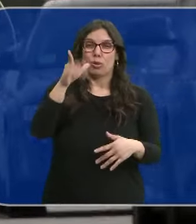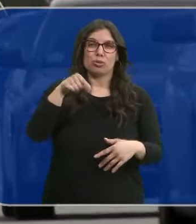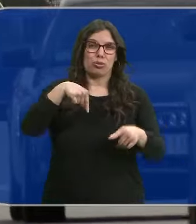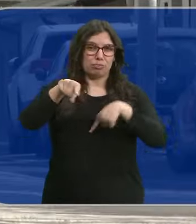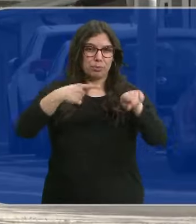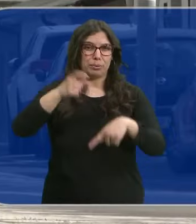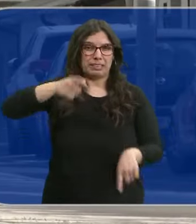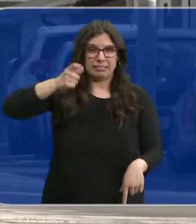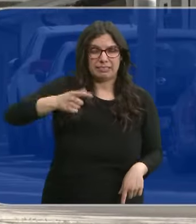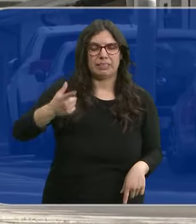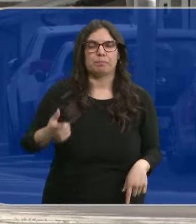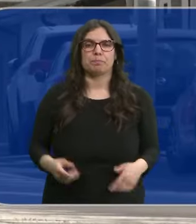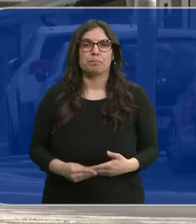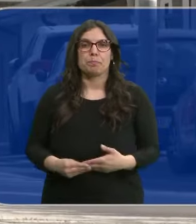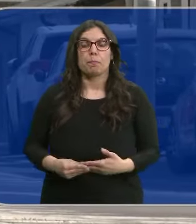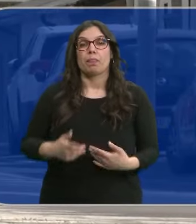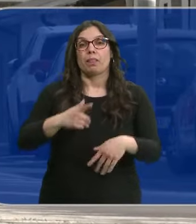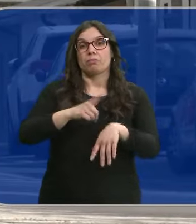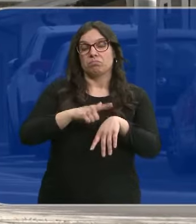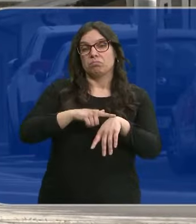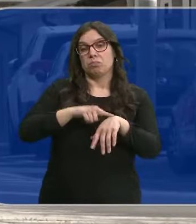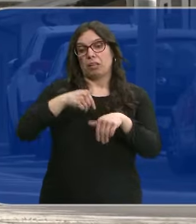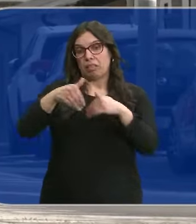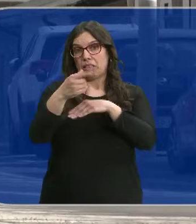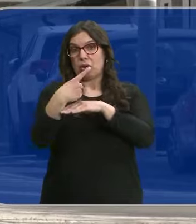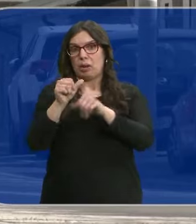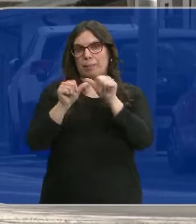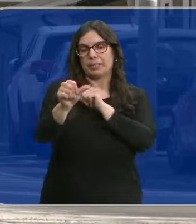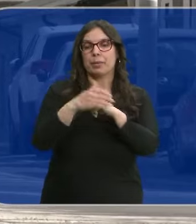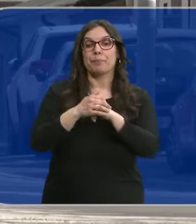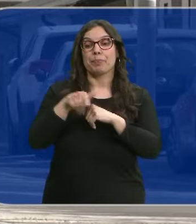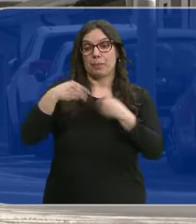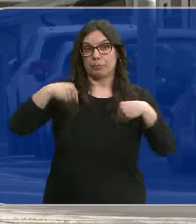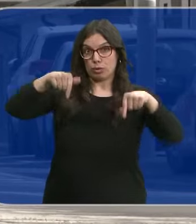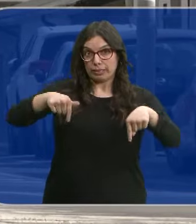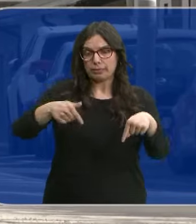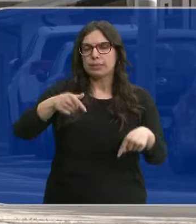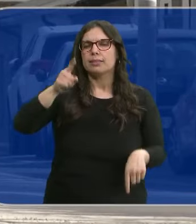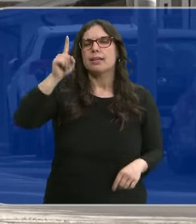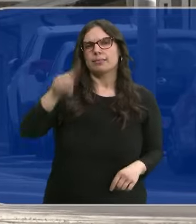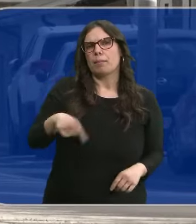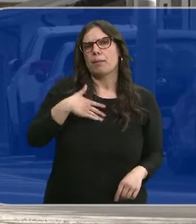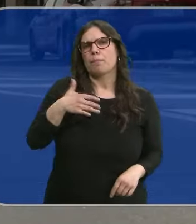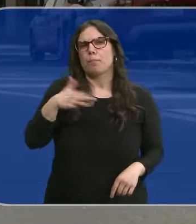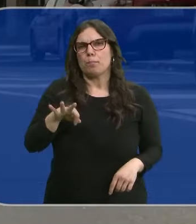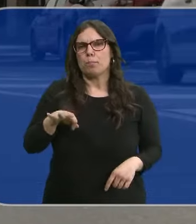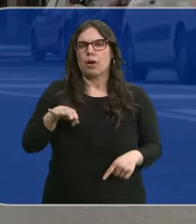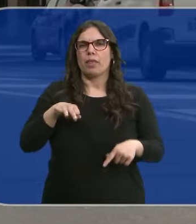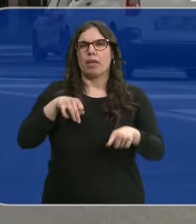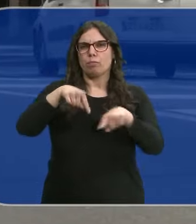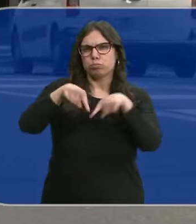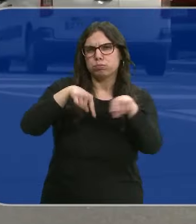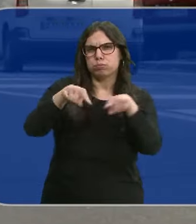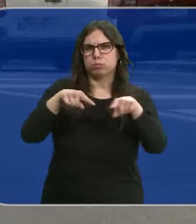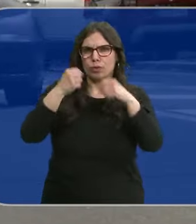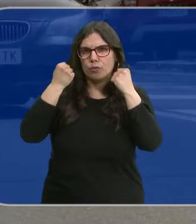alta intensidad de vehículos que se espera a partir de las próximas horas. En este mismo municipio también podría haber alta intensidad